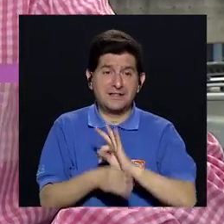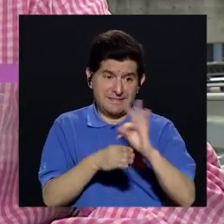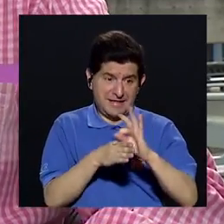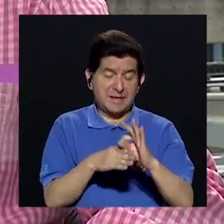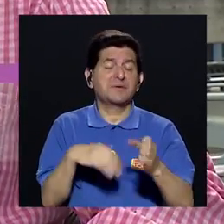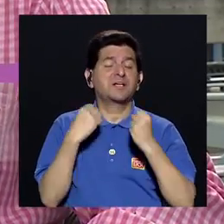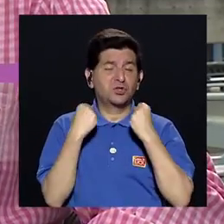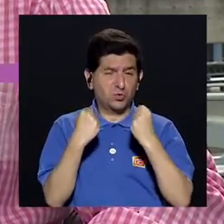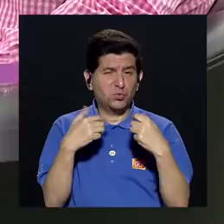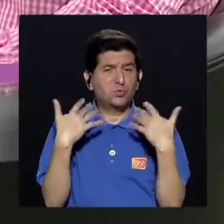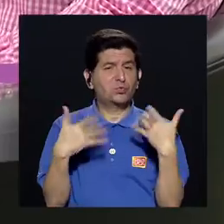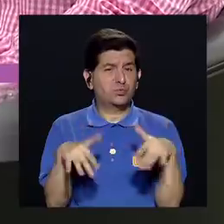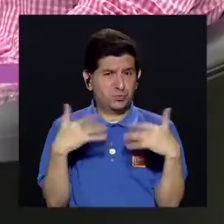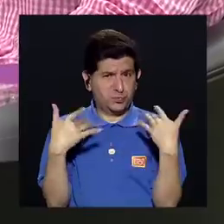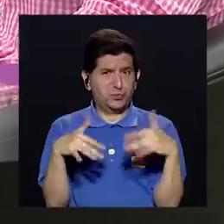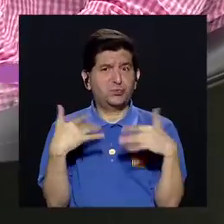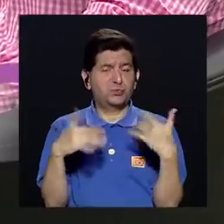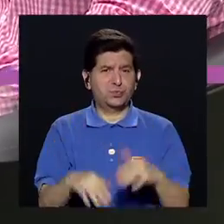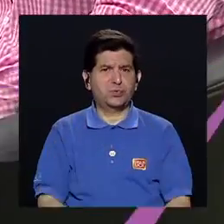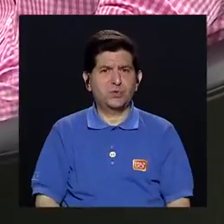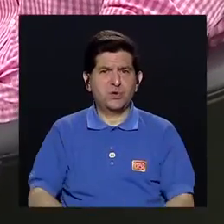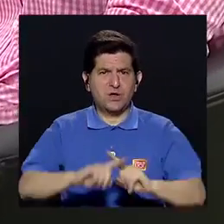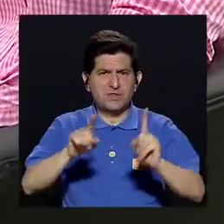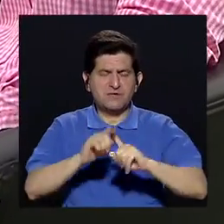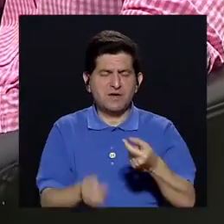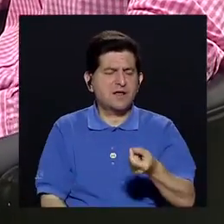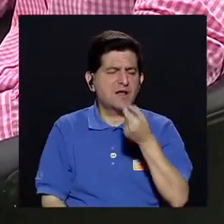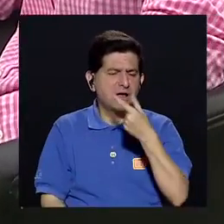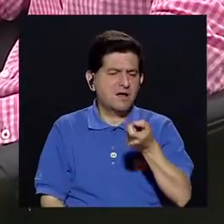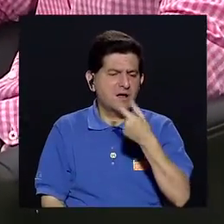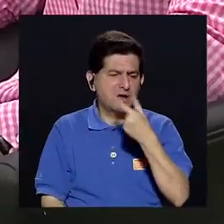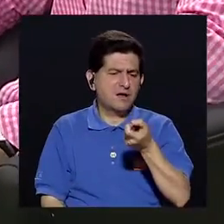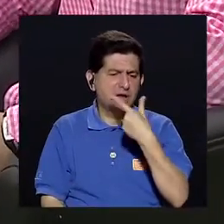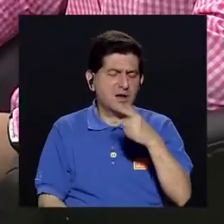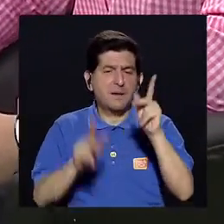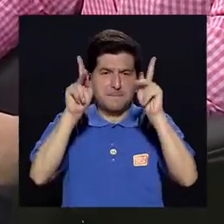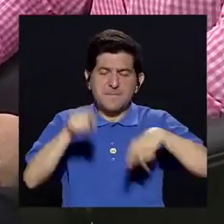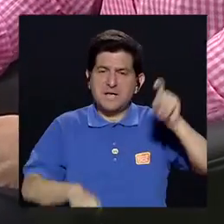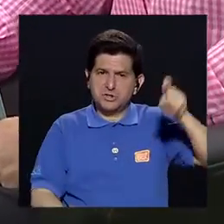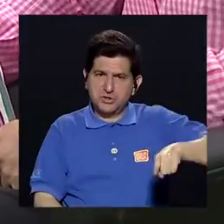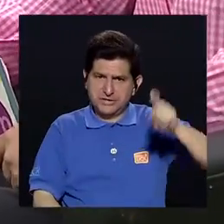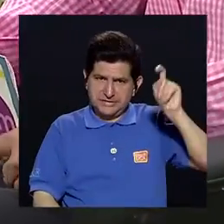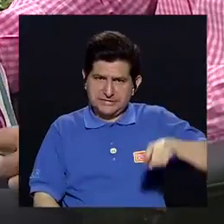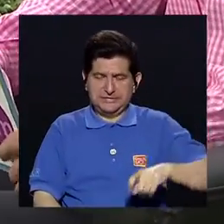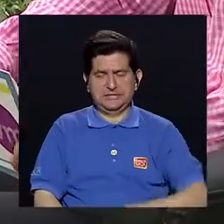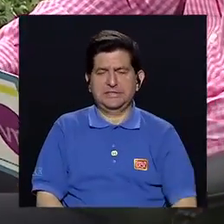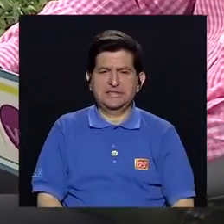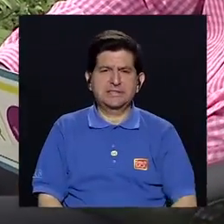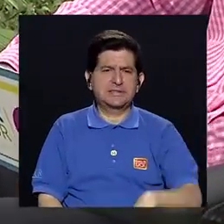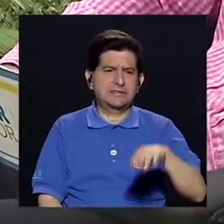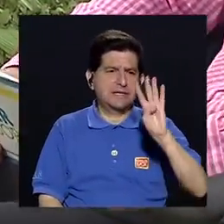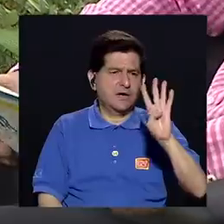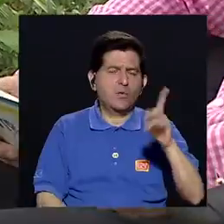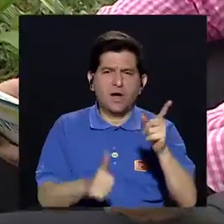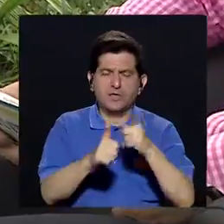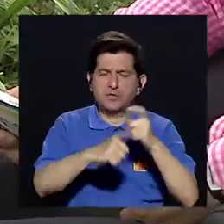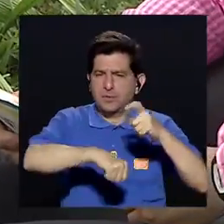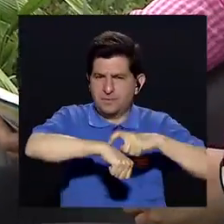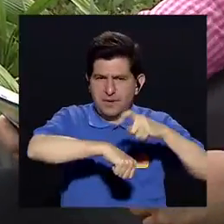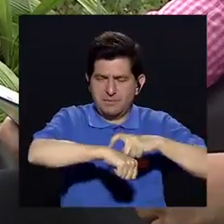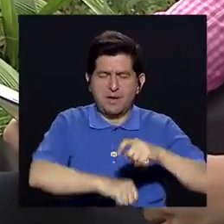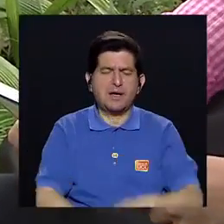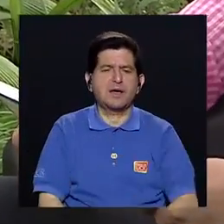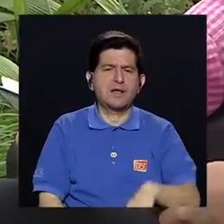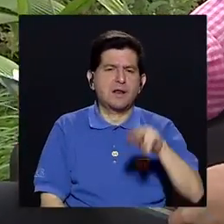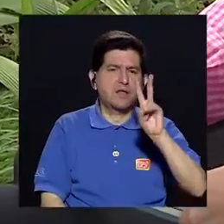sí es fuerte Porque son varias pastillas Que la persona tiene que ingerir Cuatro en la primera etapa